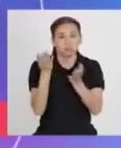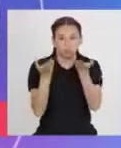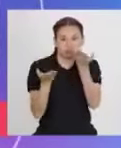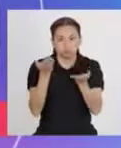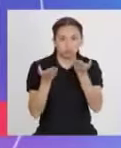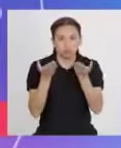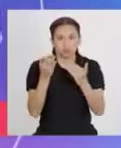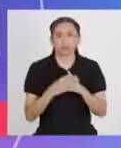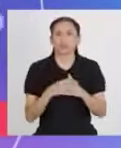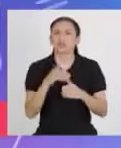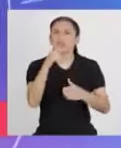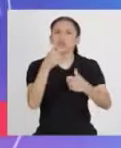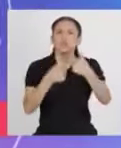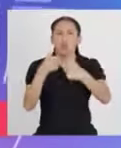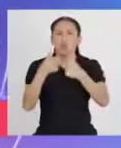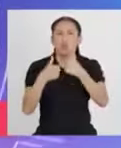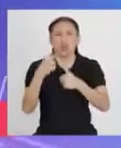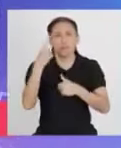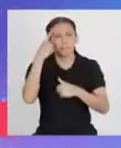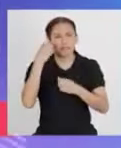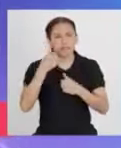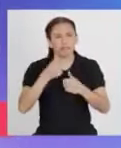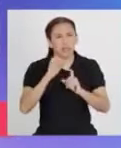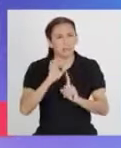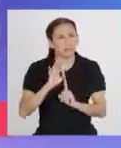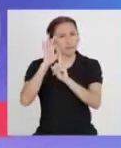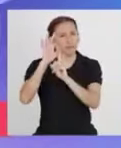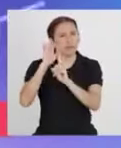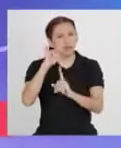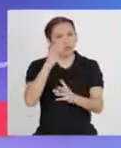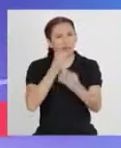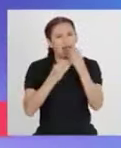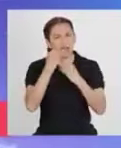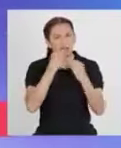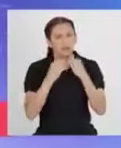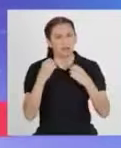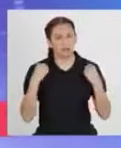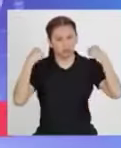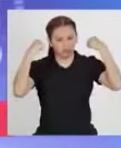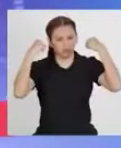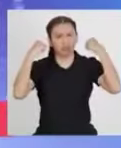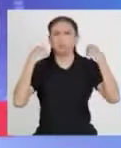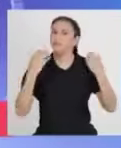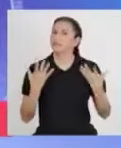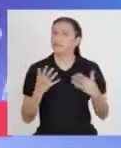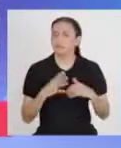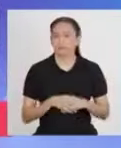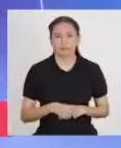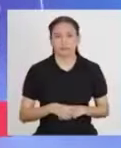¿Cuál creen que es la función principal de los alimentos energéticos?